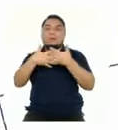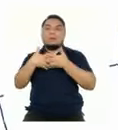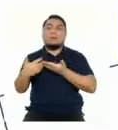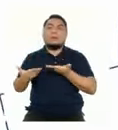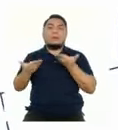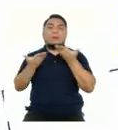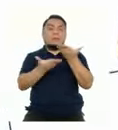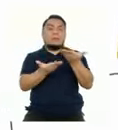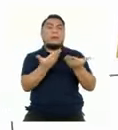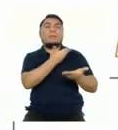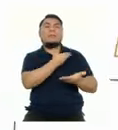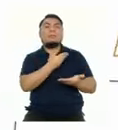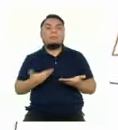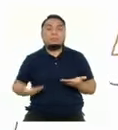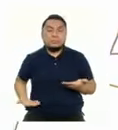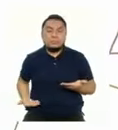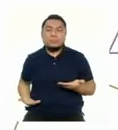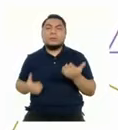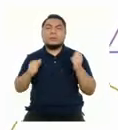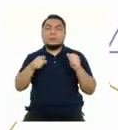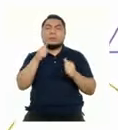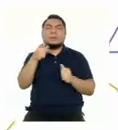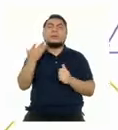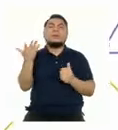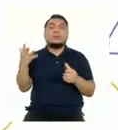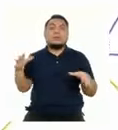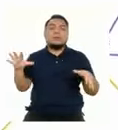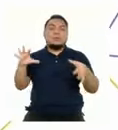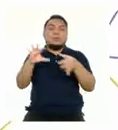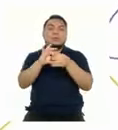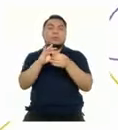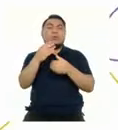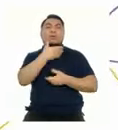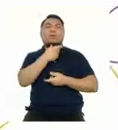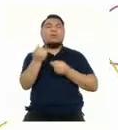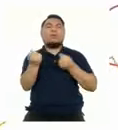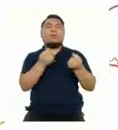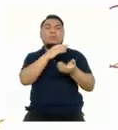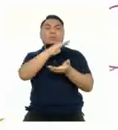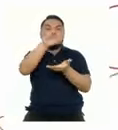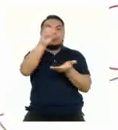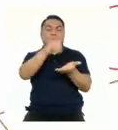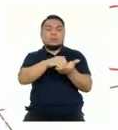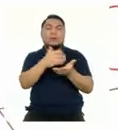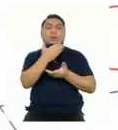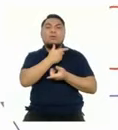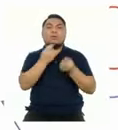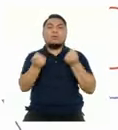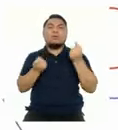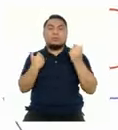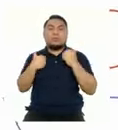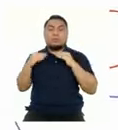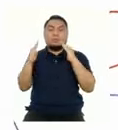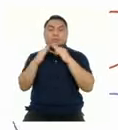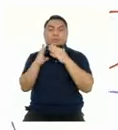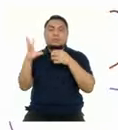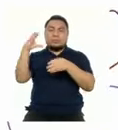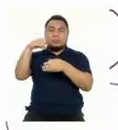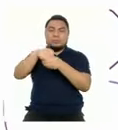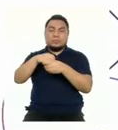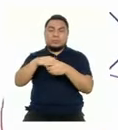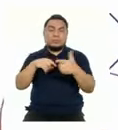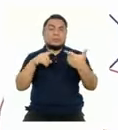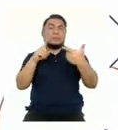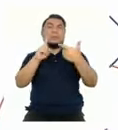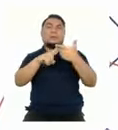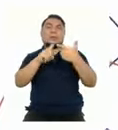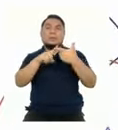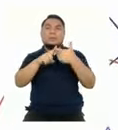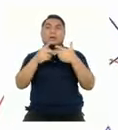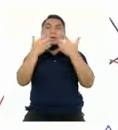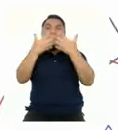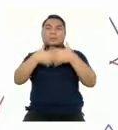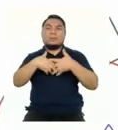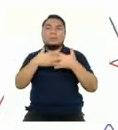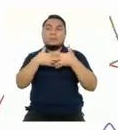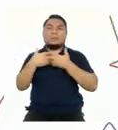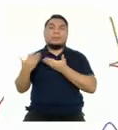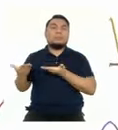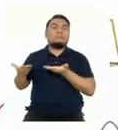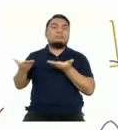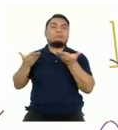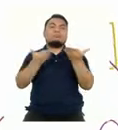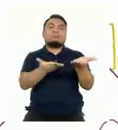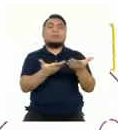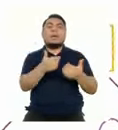prestadora pública que está adscrita al gobierno central y a los gobiernos municipales. Luego, tenemos a la empresa